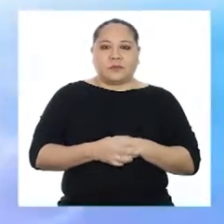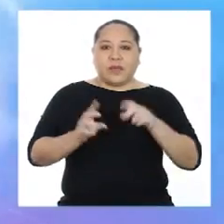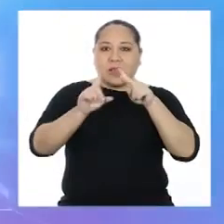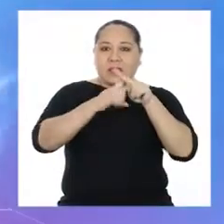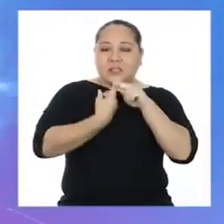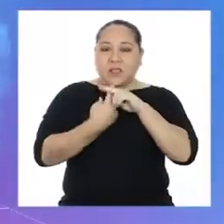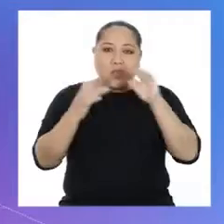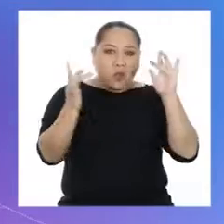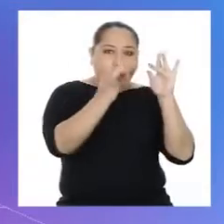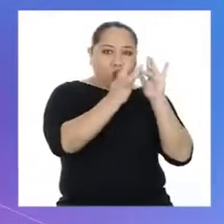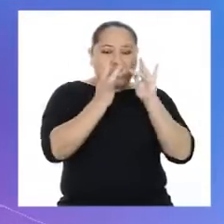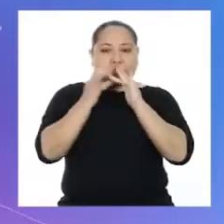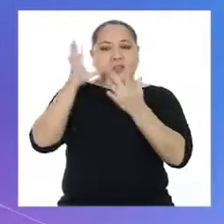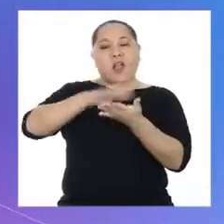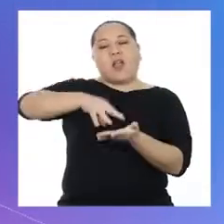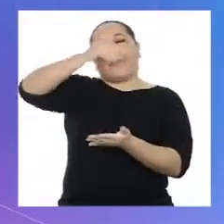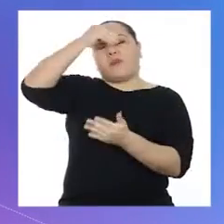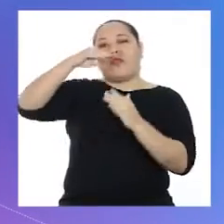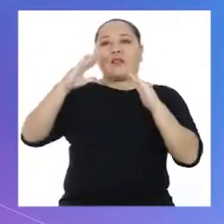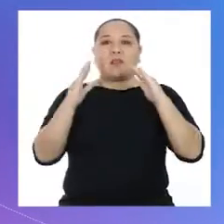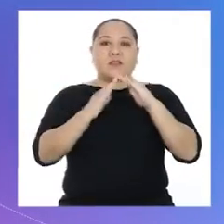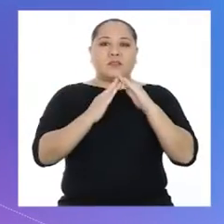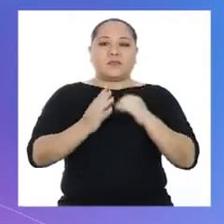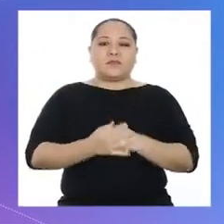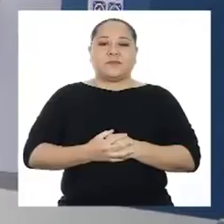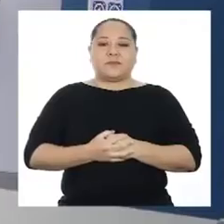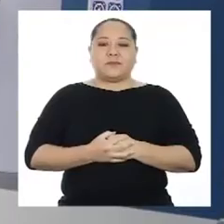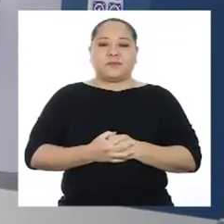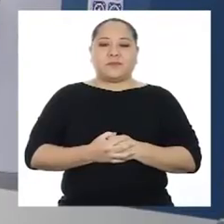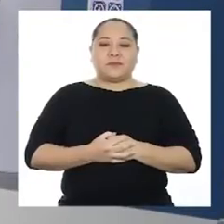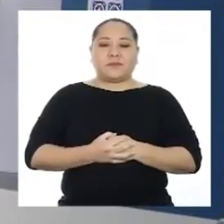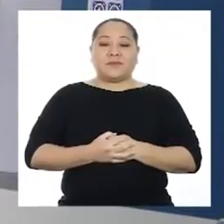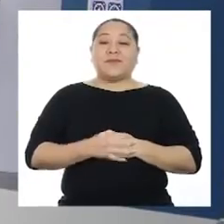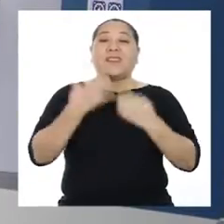Iniciando. Conexión Aprendo en Casa.